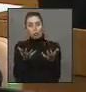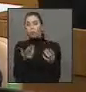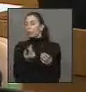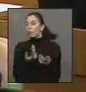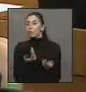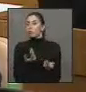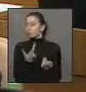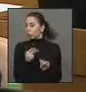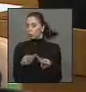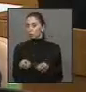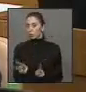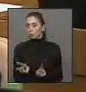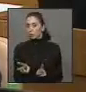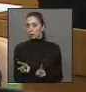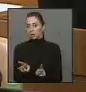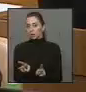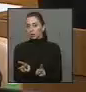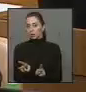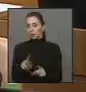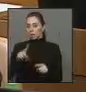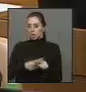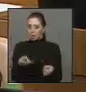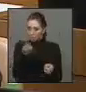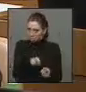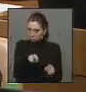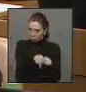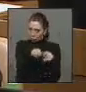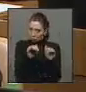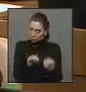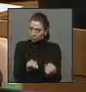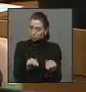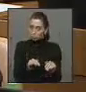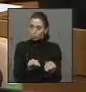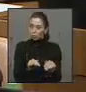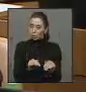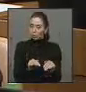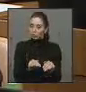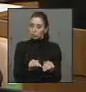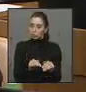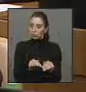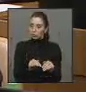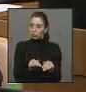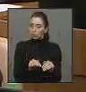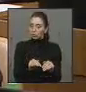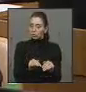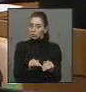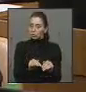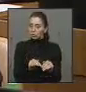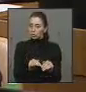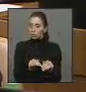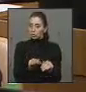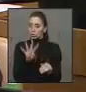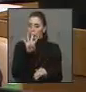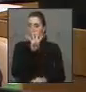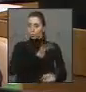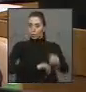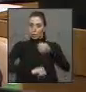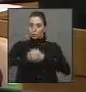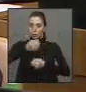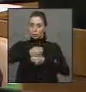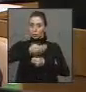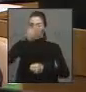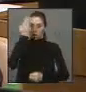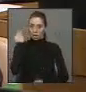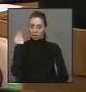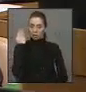no vamos a permitir que nos vuelva a ocurrir lo mismo que nos pasó hace exactamente cuatro años atrás